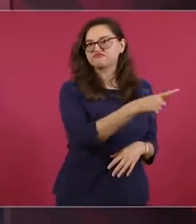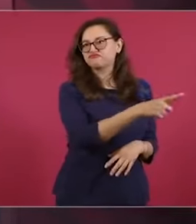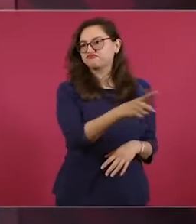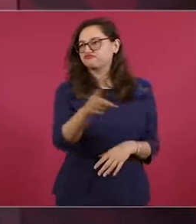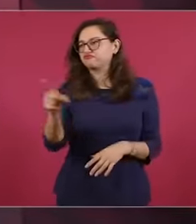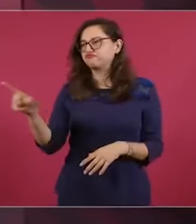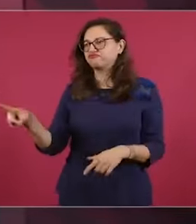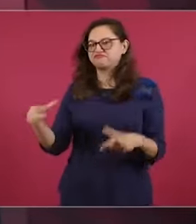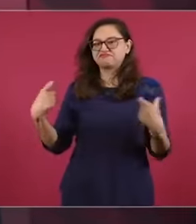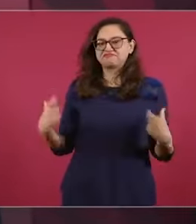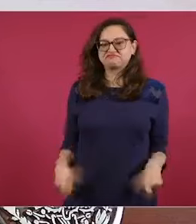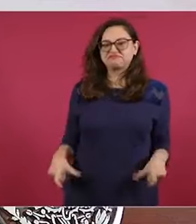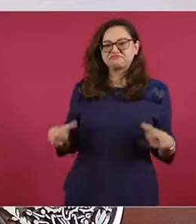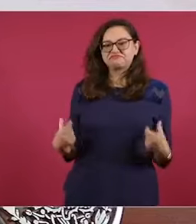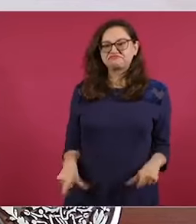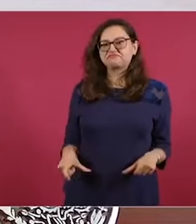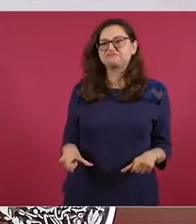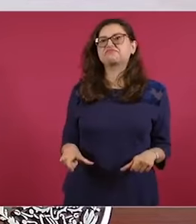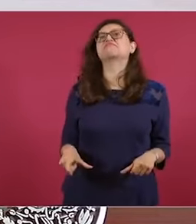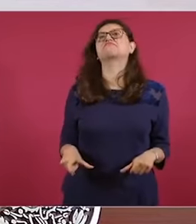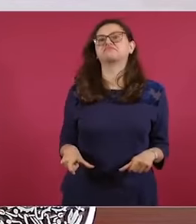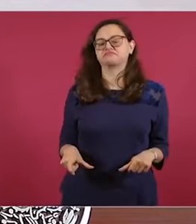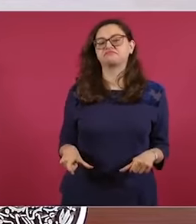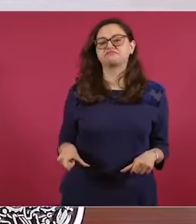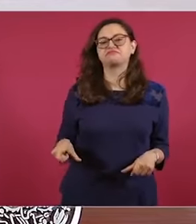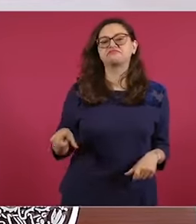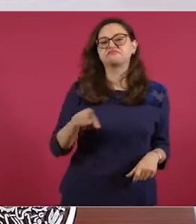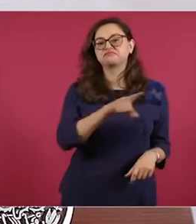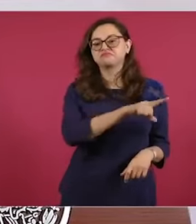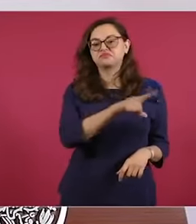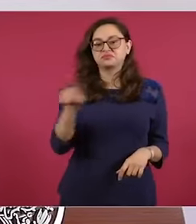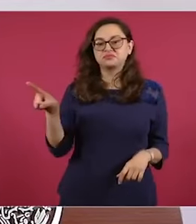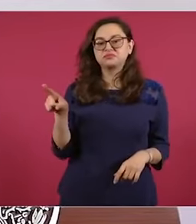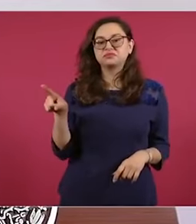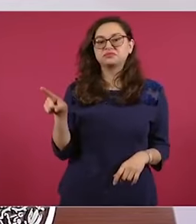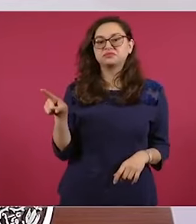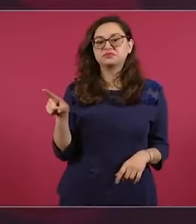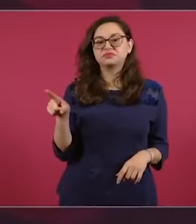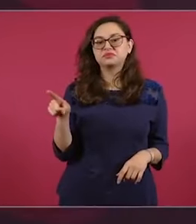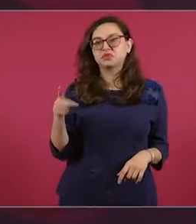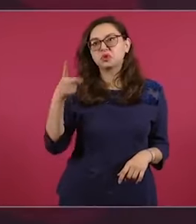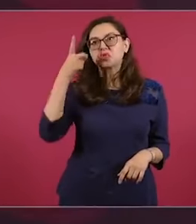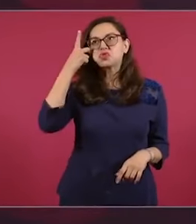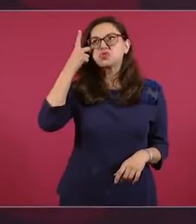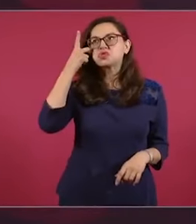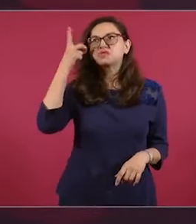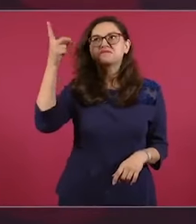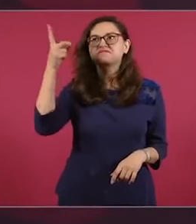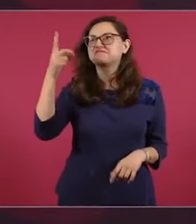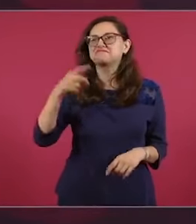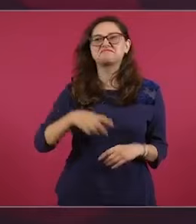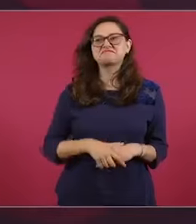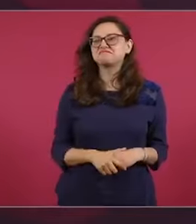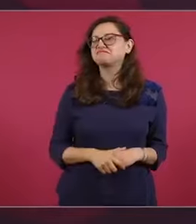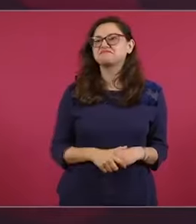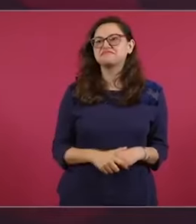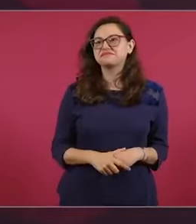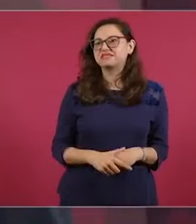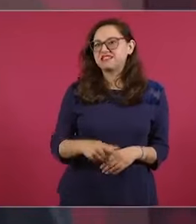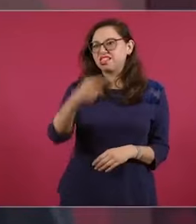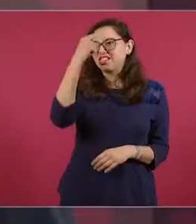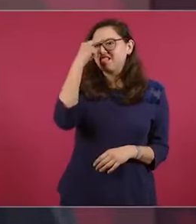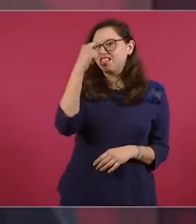entonces, de que a ellos, a los oligarcas, lo único que les importaba era el dinero.